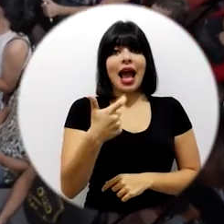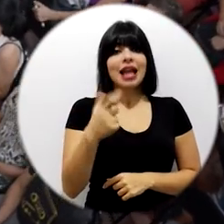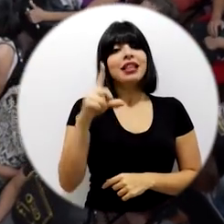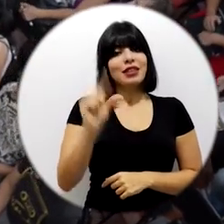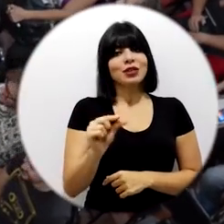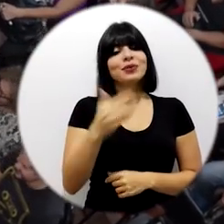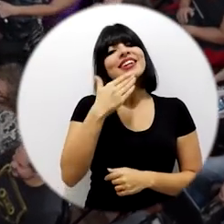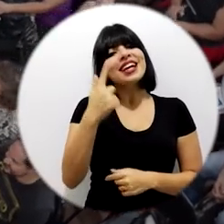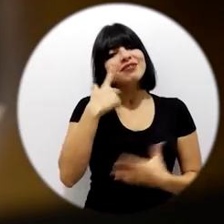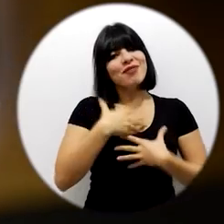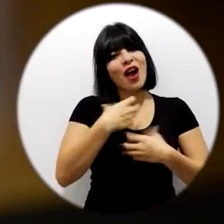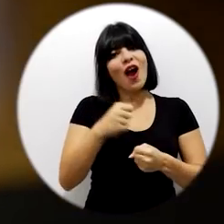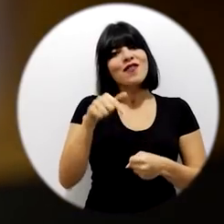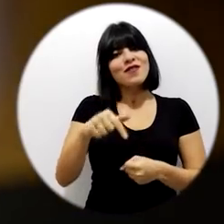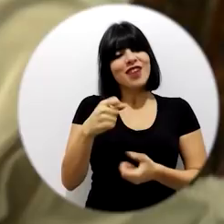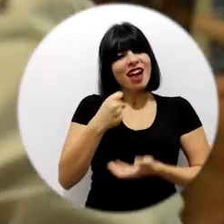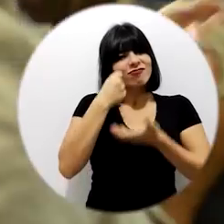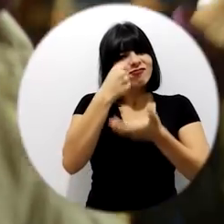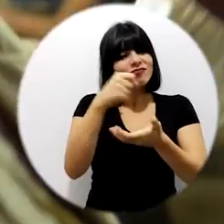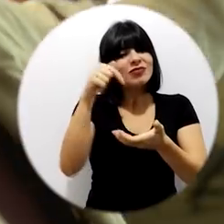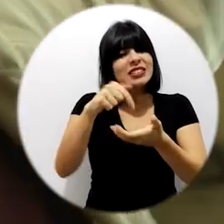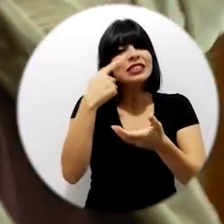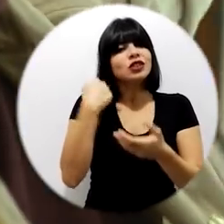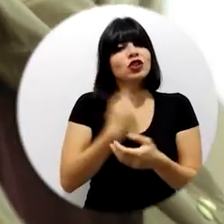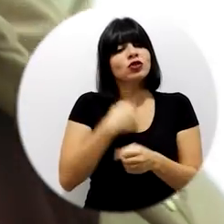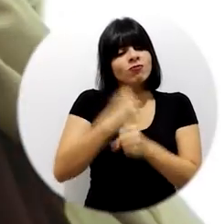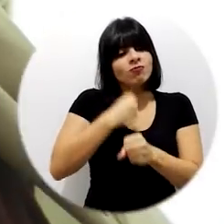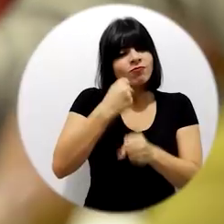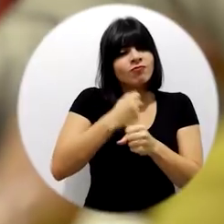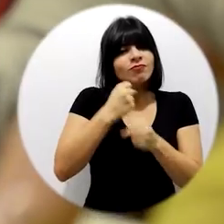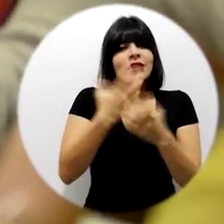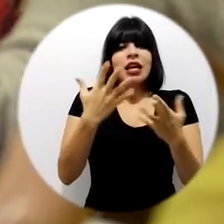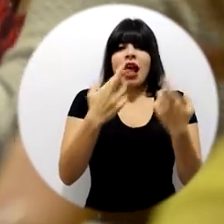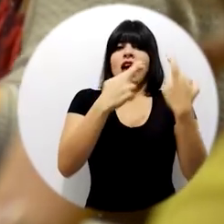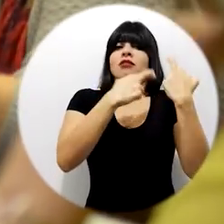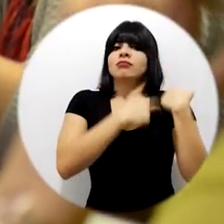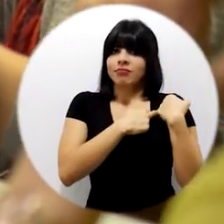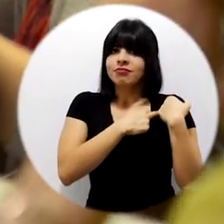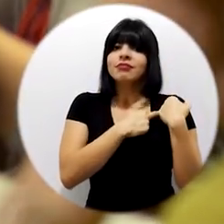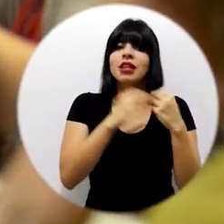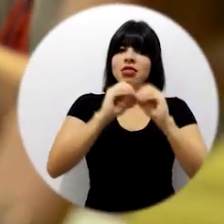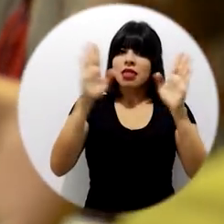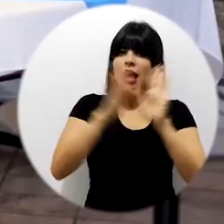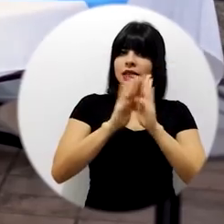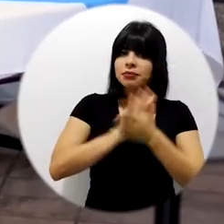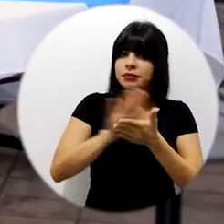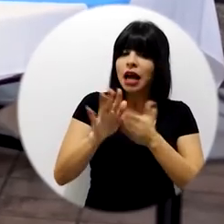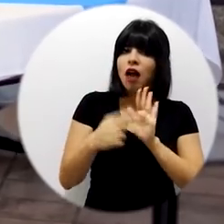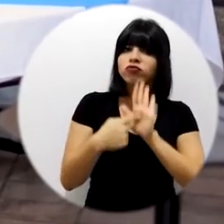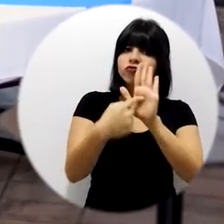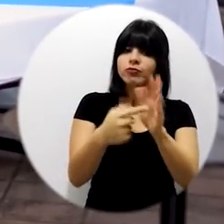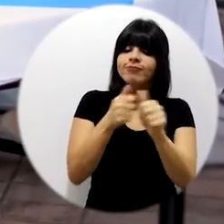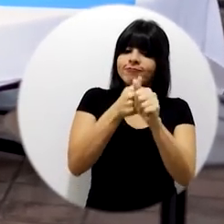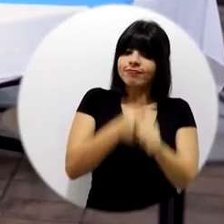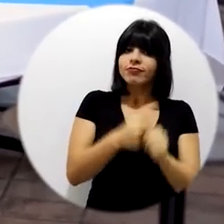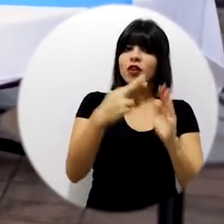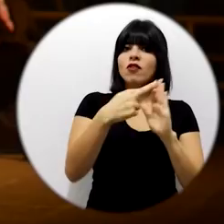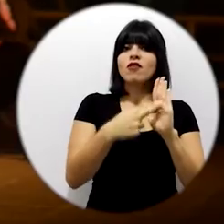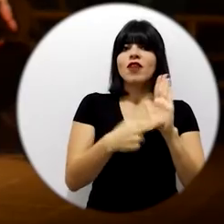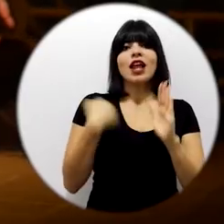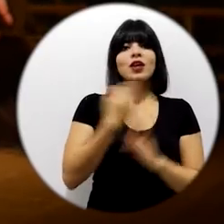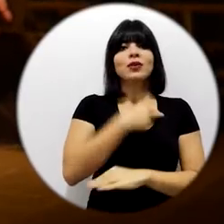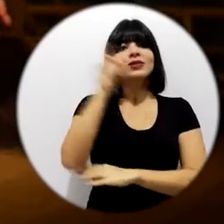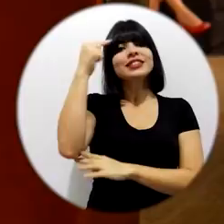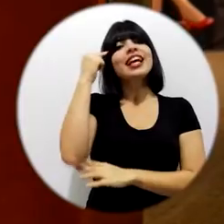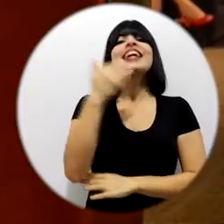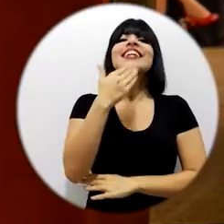Gracias por confiarnos esta inversión, cuya gestión hacemos con enorme sentido de responsabilidad, transparencia y de apego con las normas de nuestro